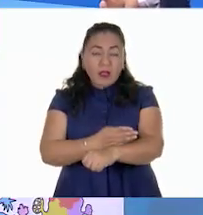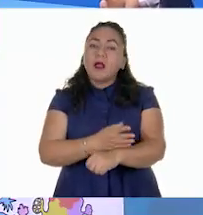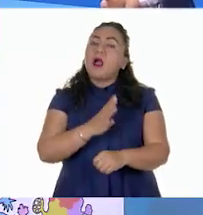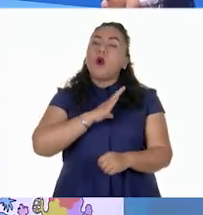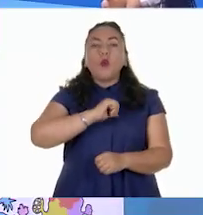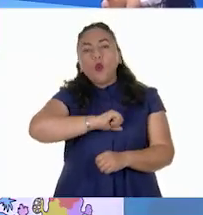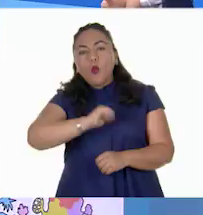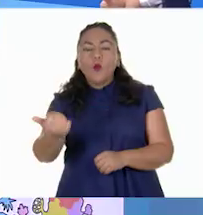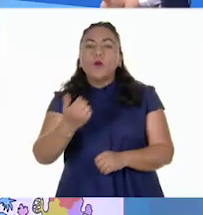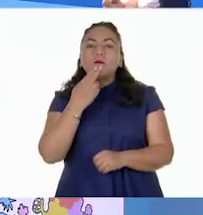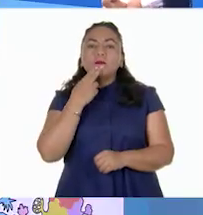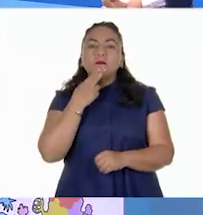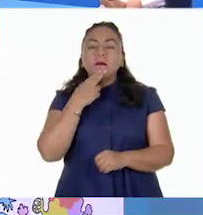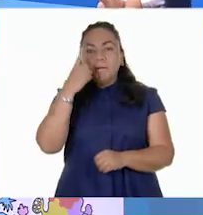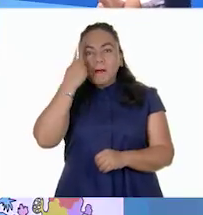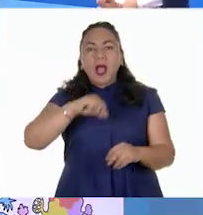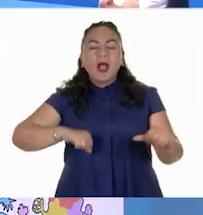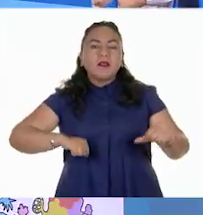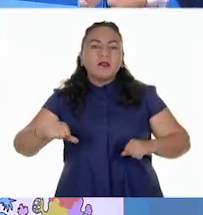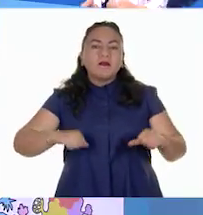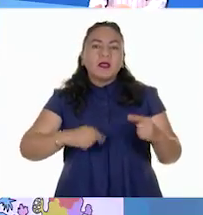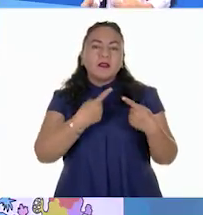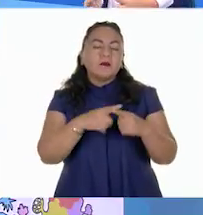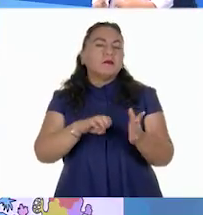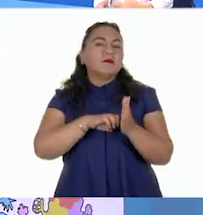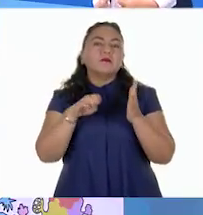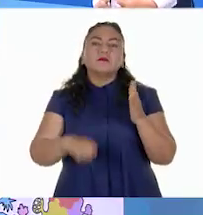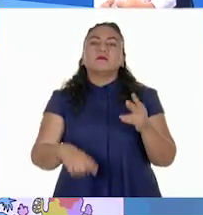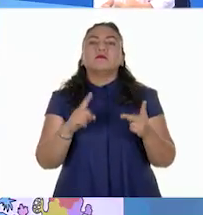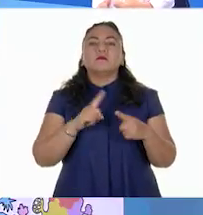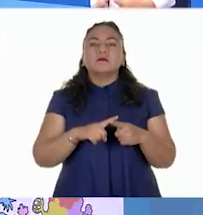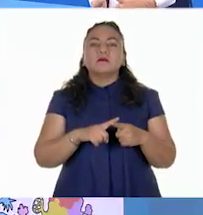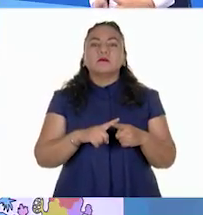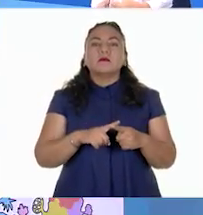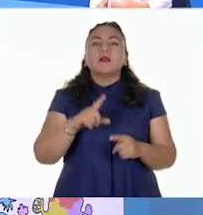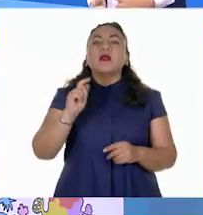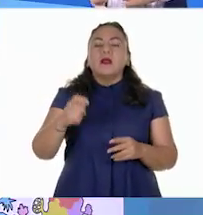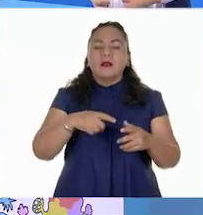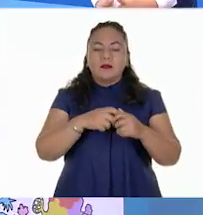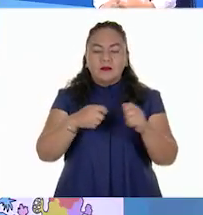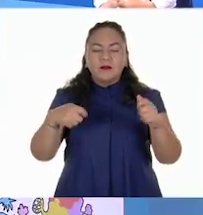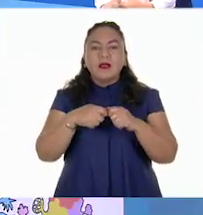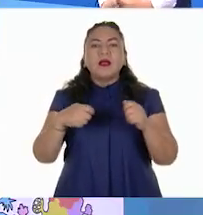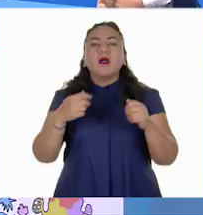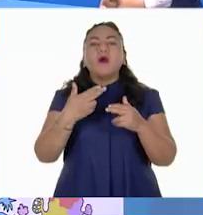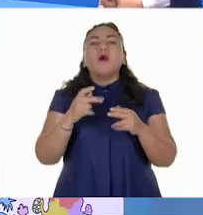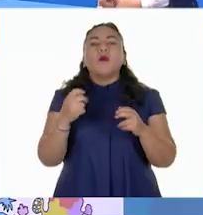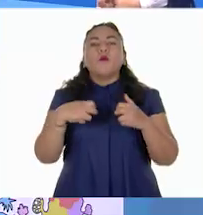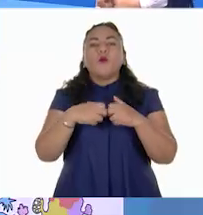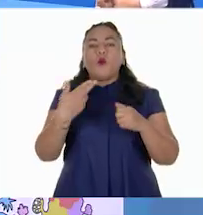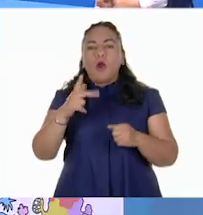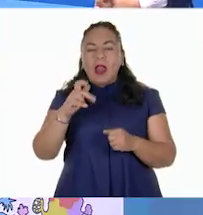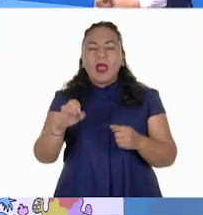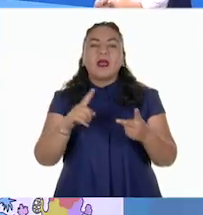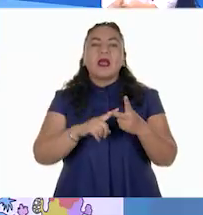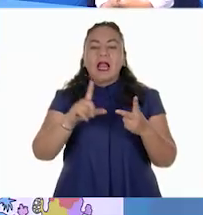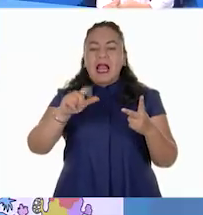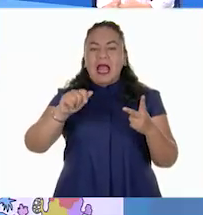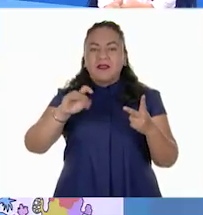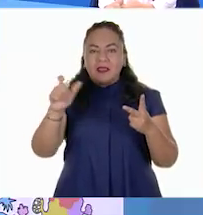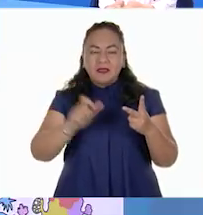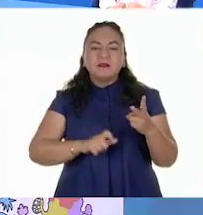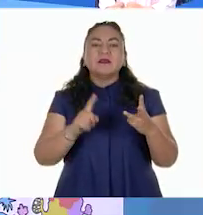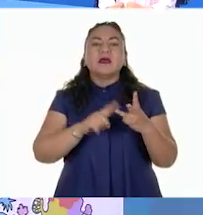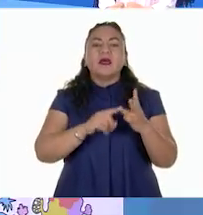satisfacer otras actividades. Como lo son el látex, el hule, las resinas,